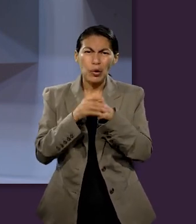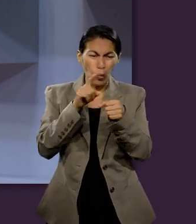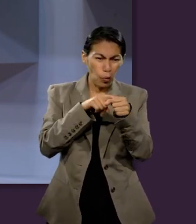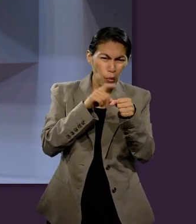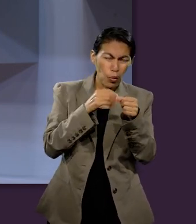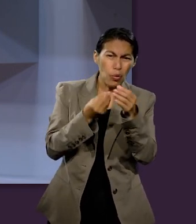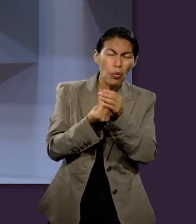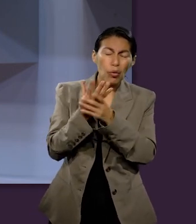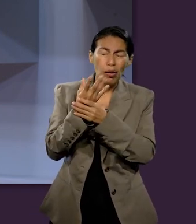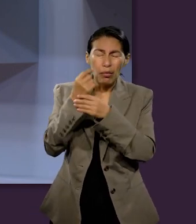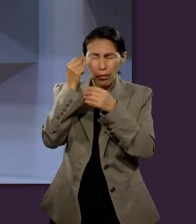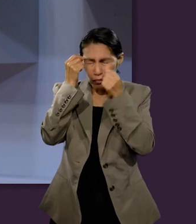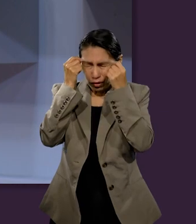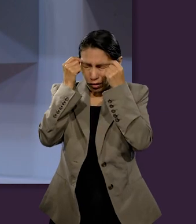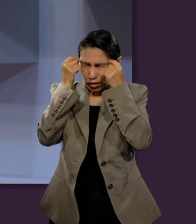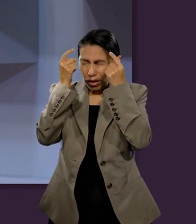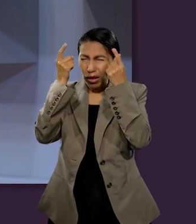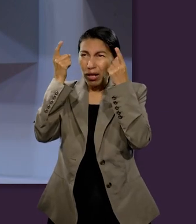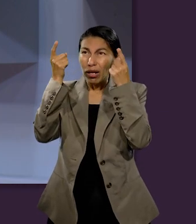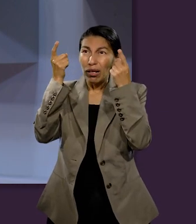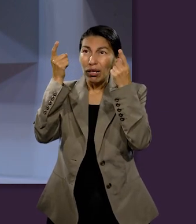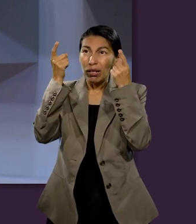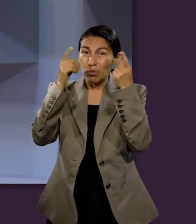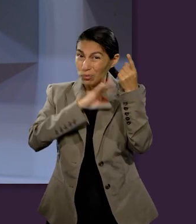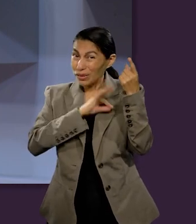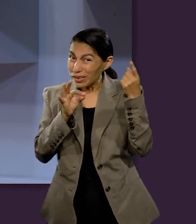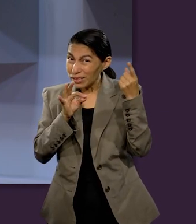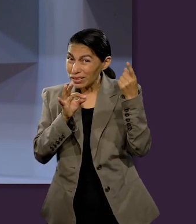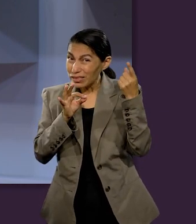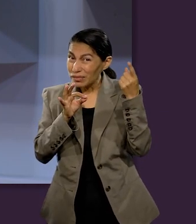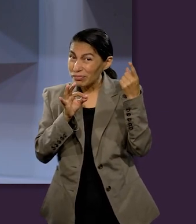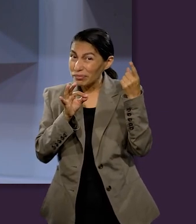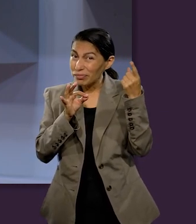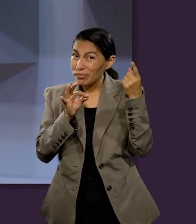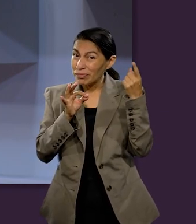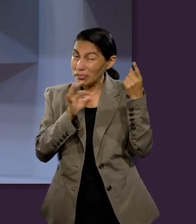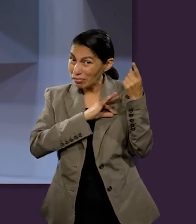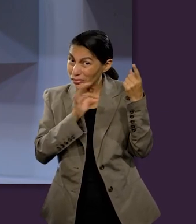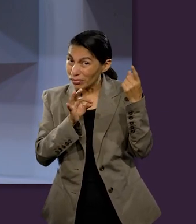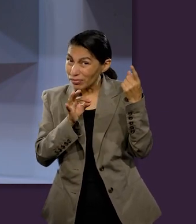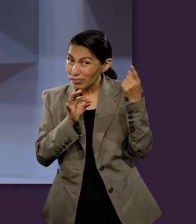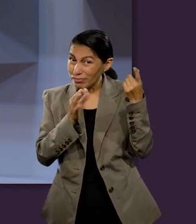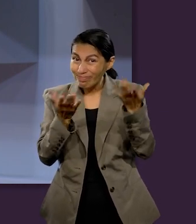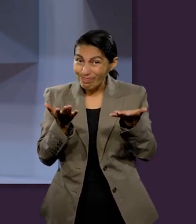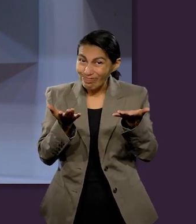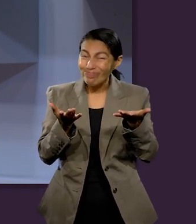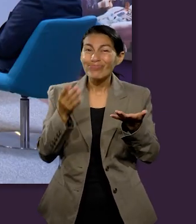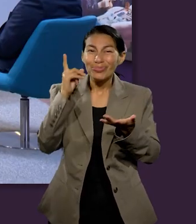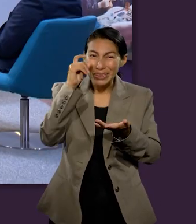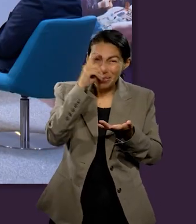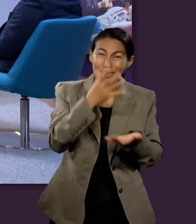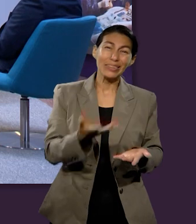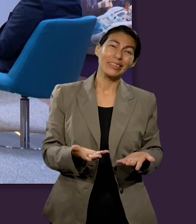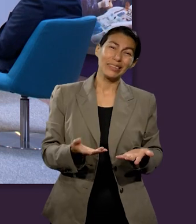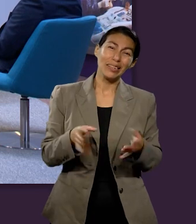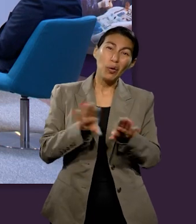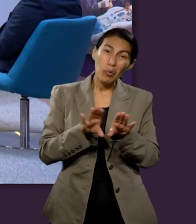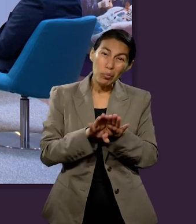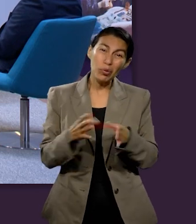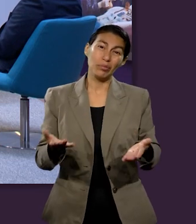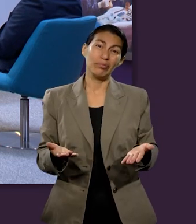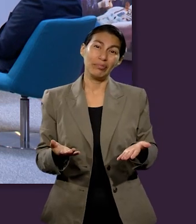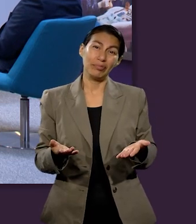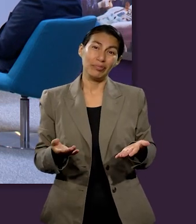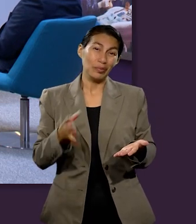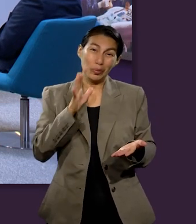espectadores, únanse a nosotros. Intenten por un momento imaginarse un nuevo color. ¿Alguien lo consiguió?